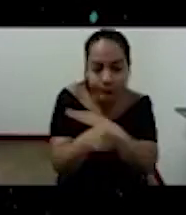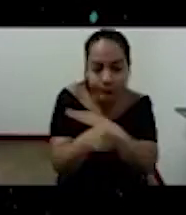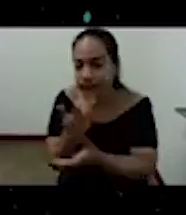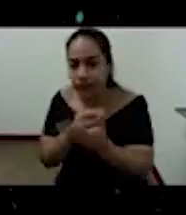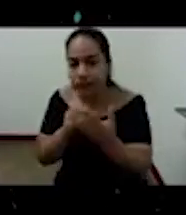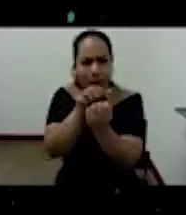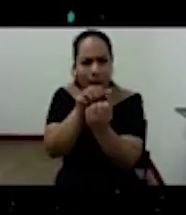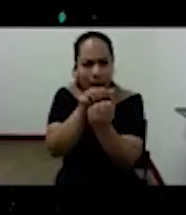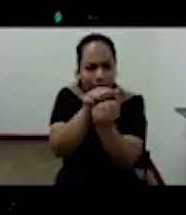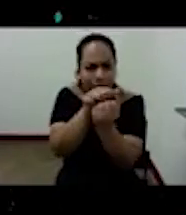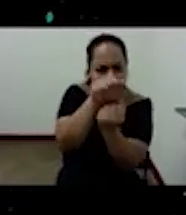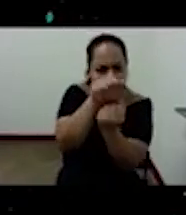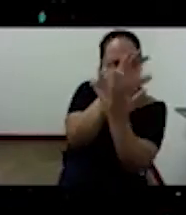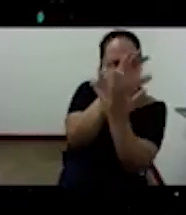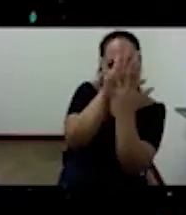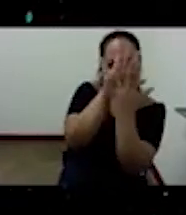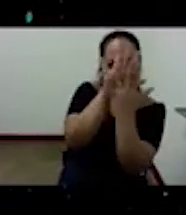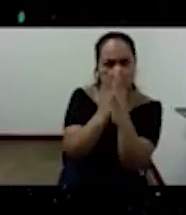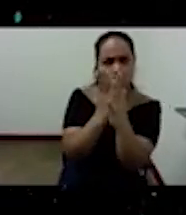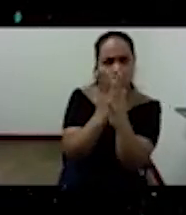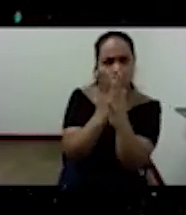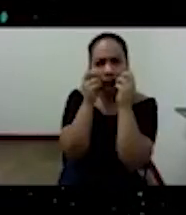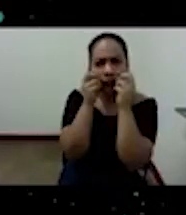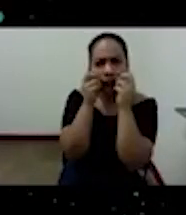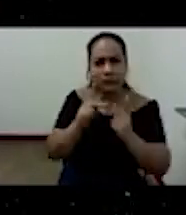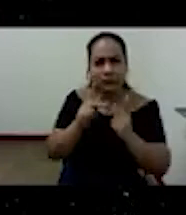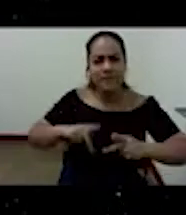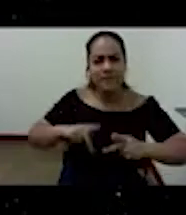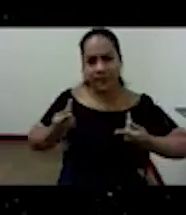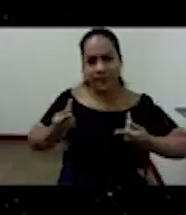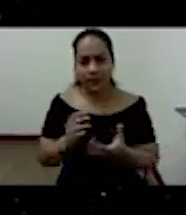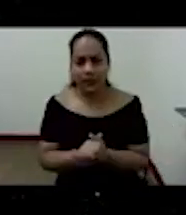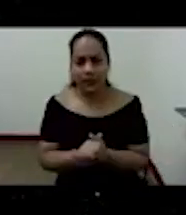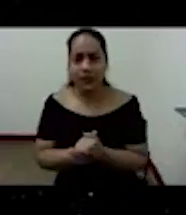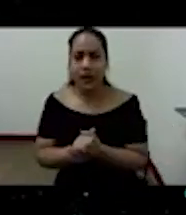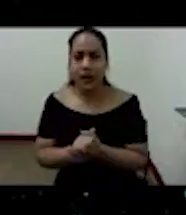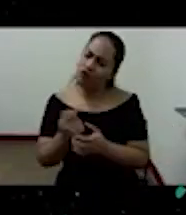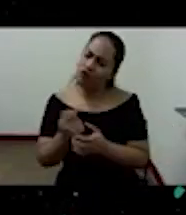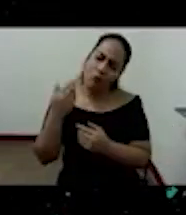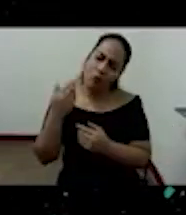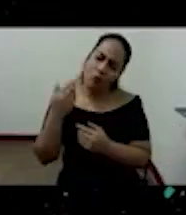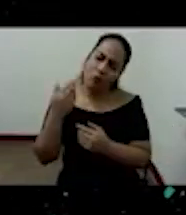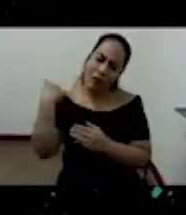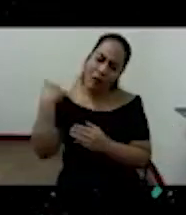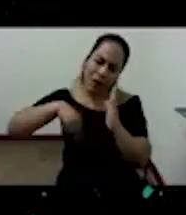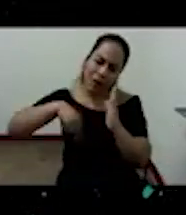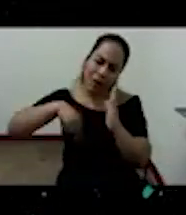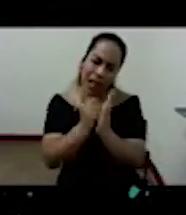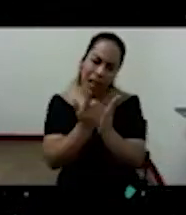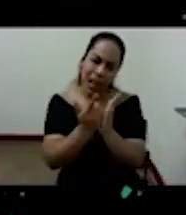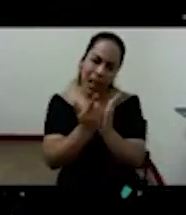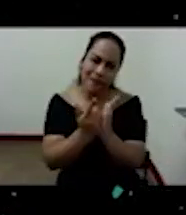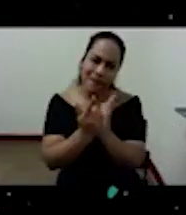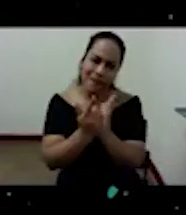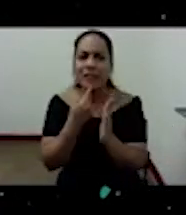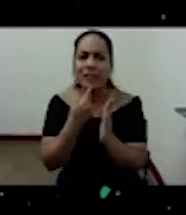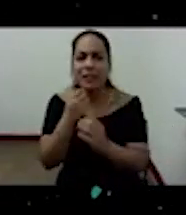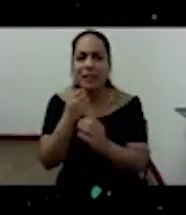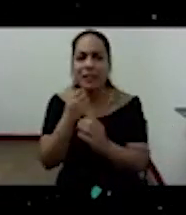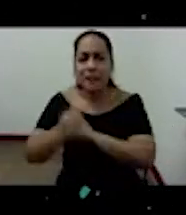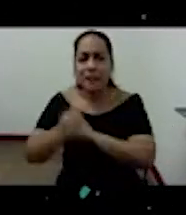de la medida humana en un libro de 1962